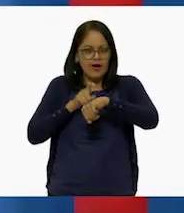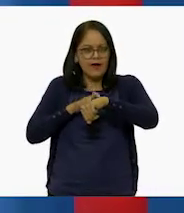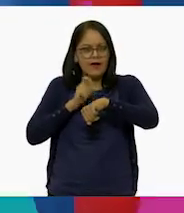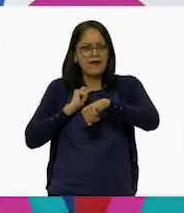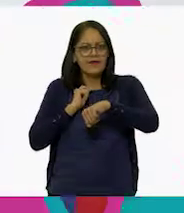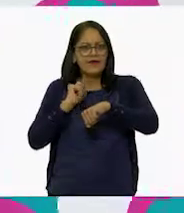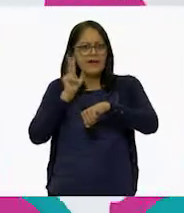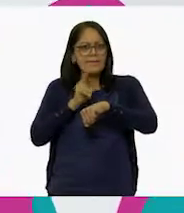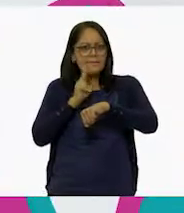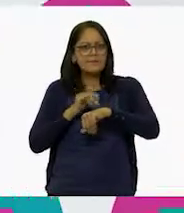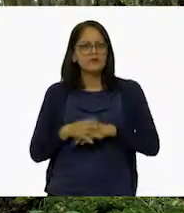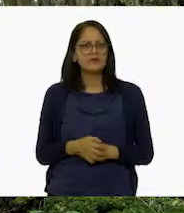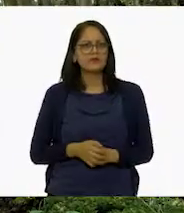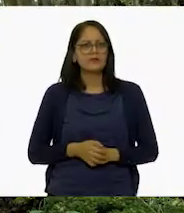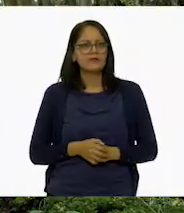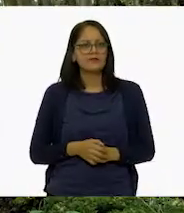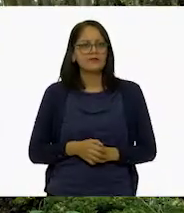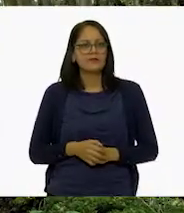Y...